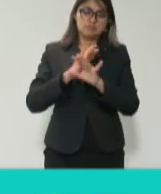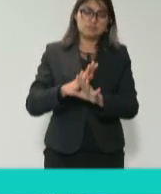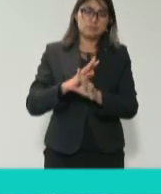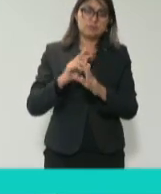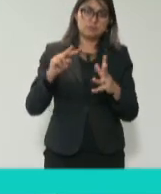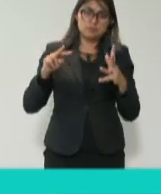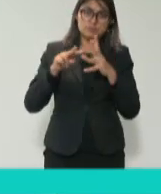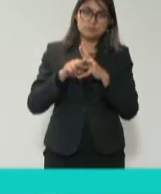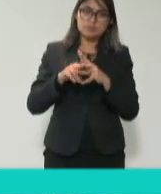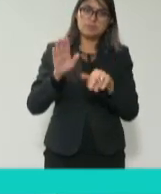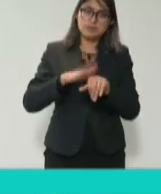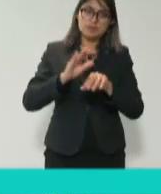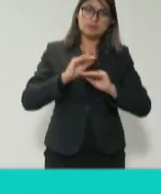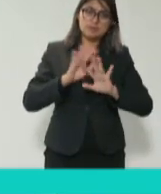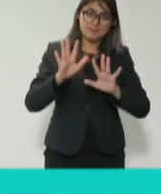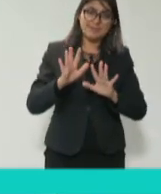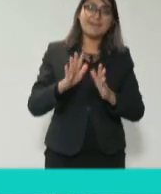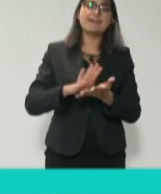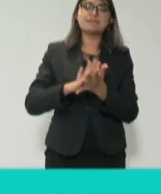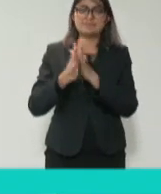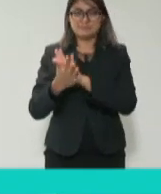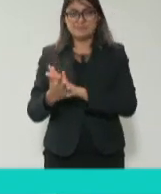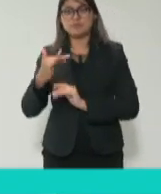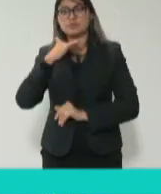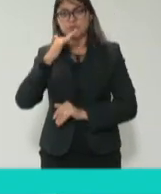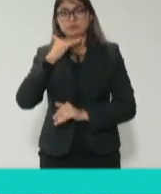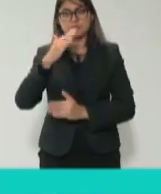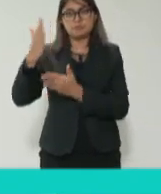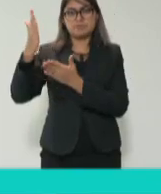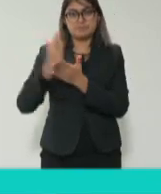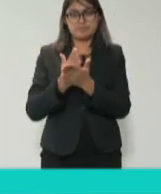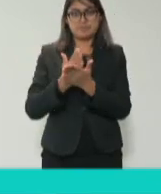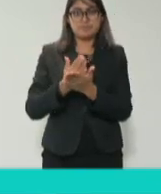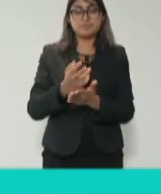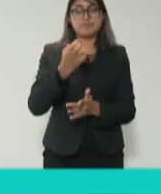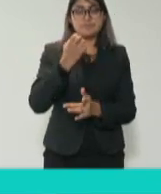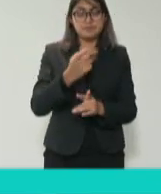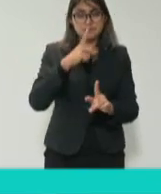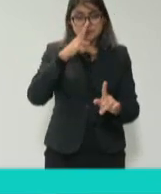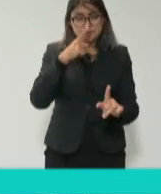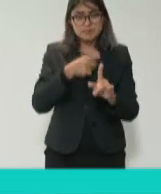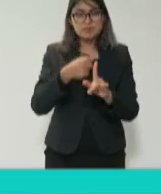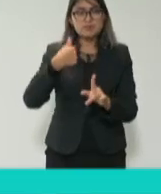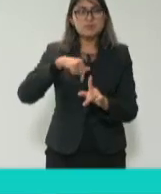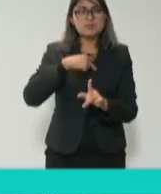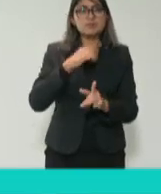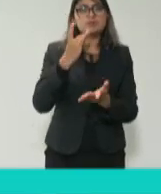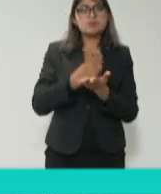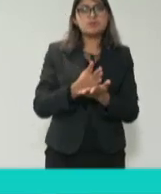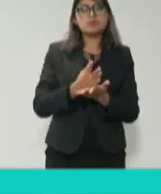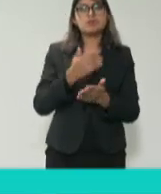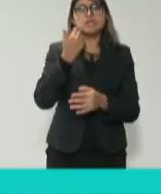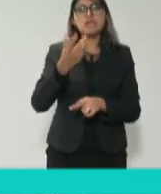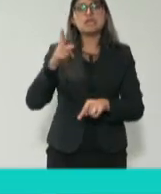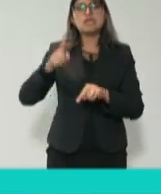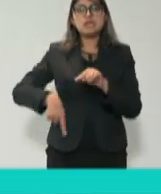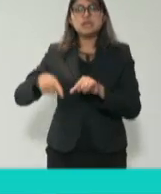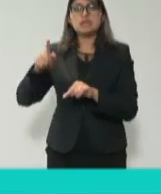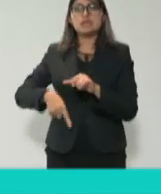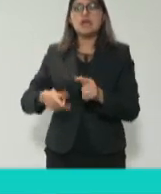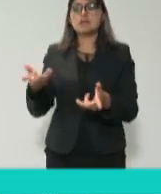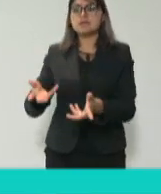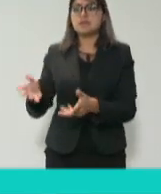y entonces sí, menos corrupción. En ese sentido ya nos dedicaríamos no a estar combatiendo toda esa serie de